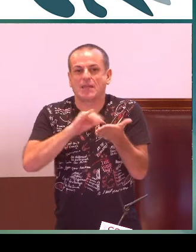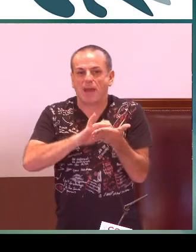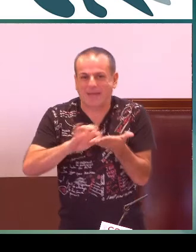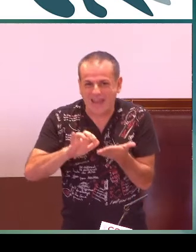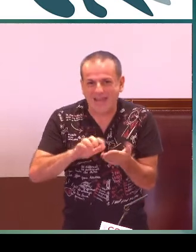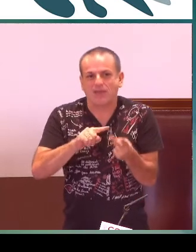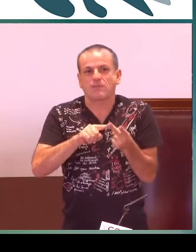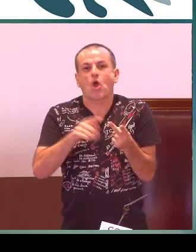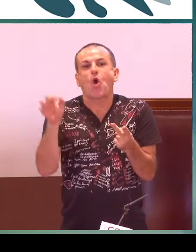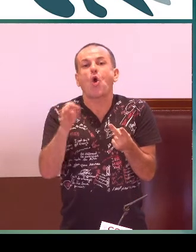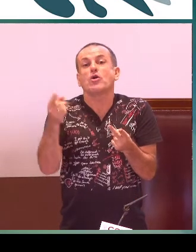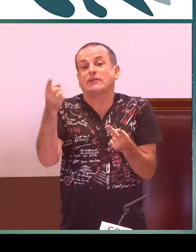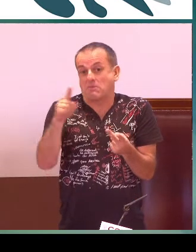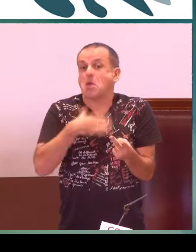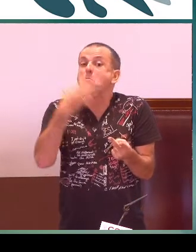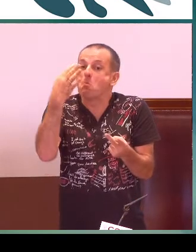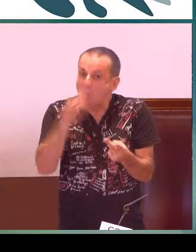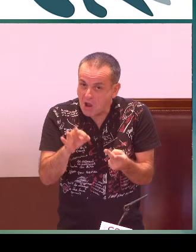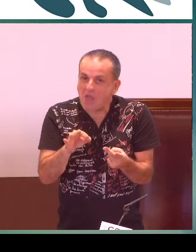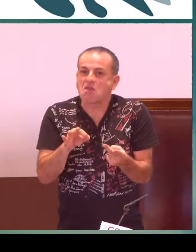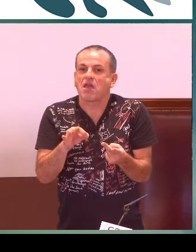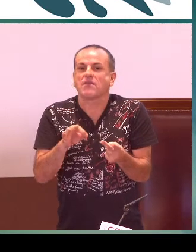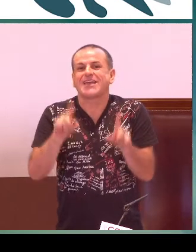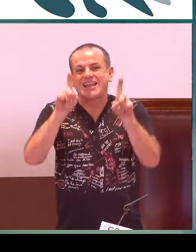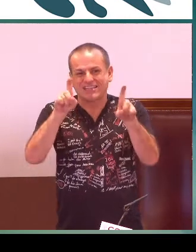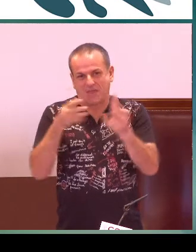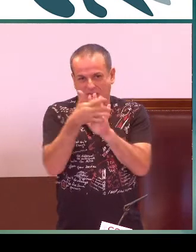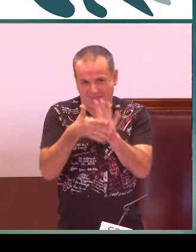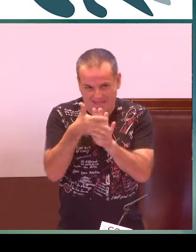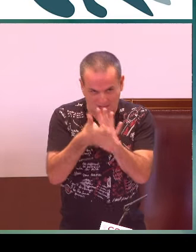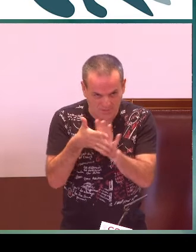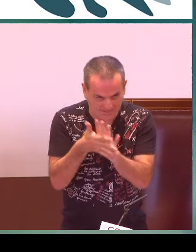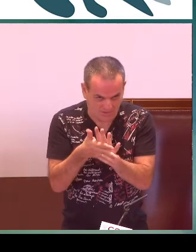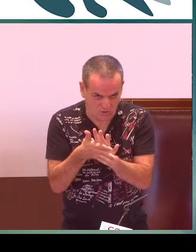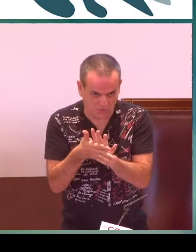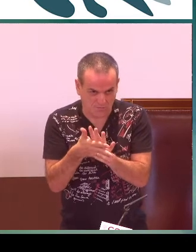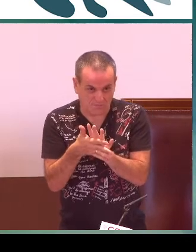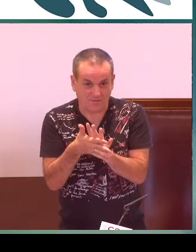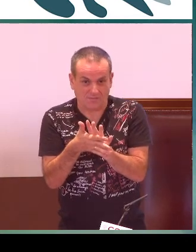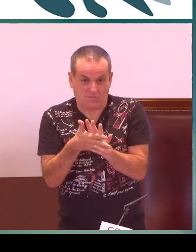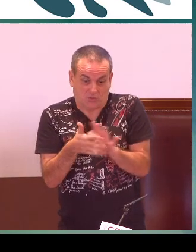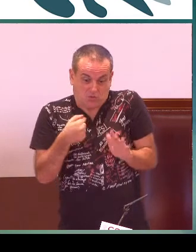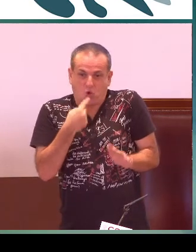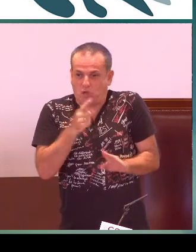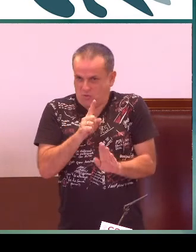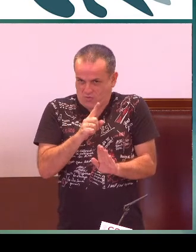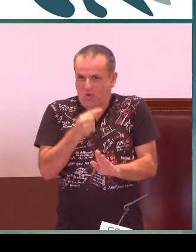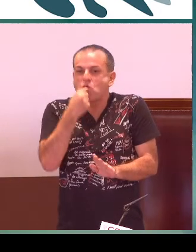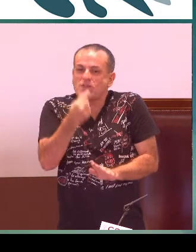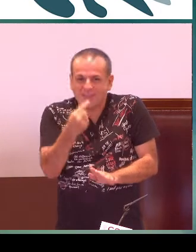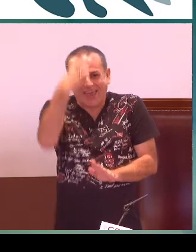relacionadas con el sistema Braide o también con la posibilidad de impartir la lengua de signos española.